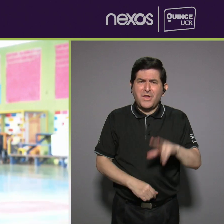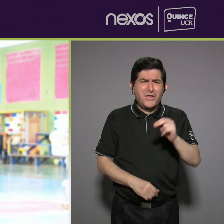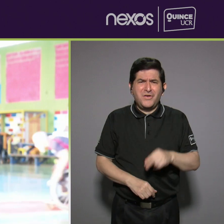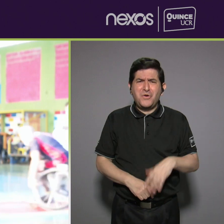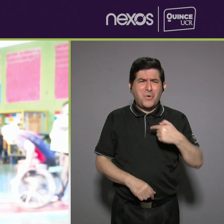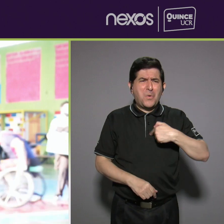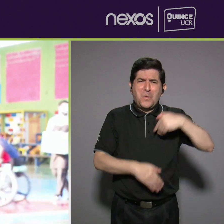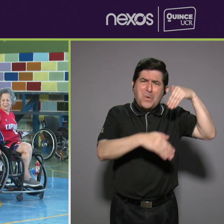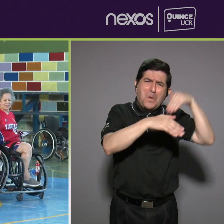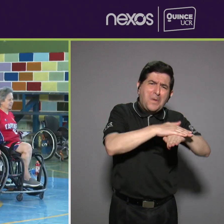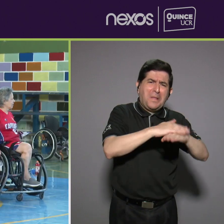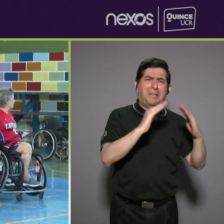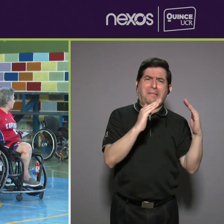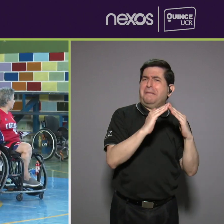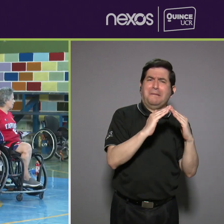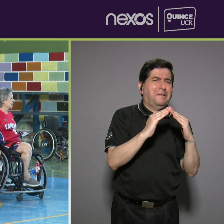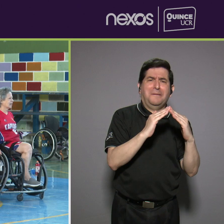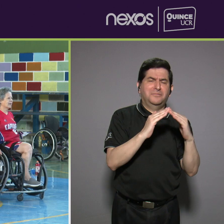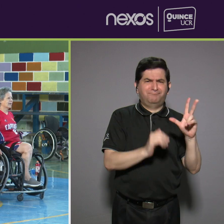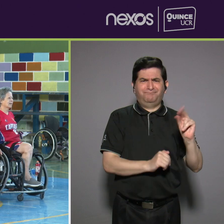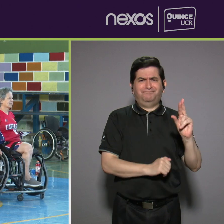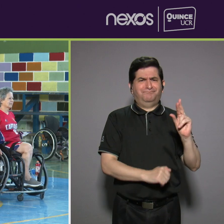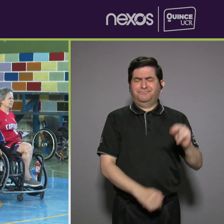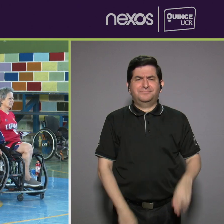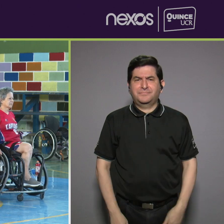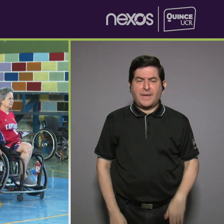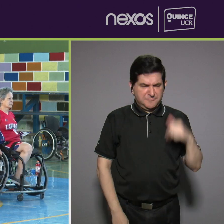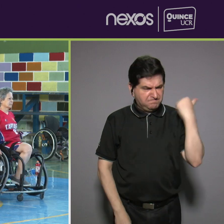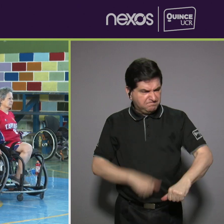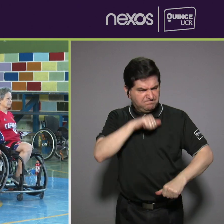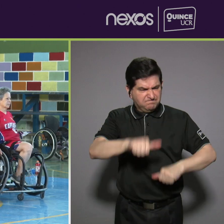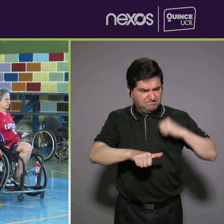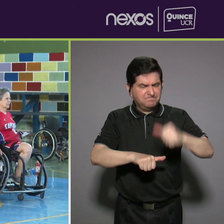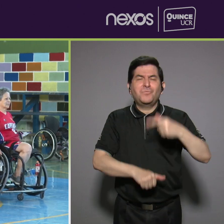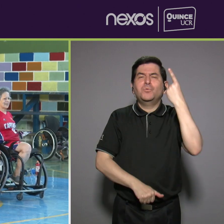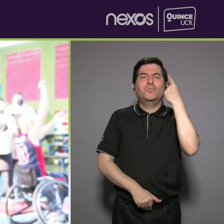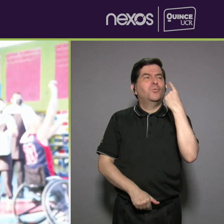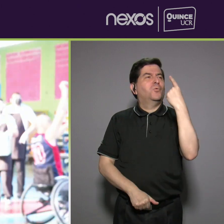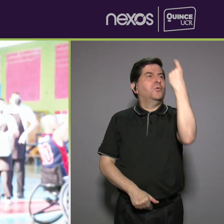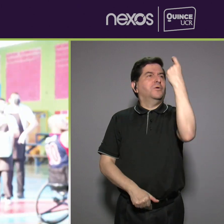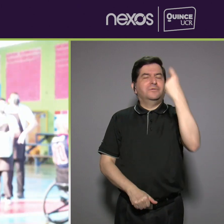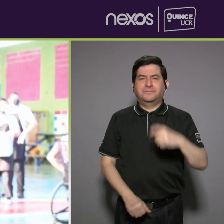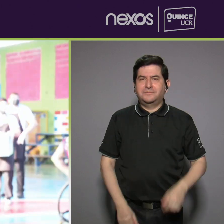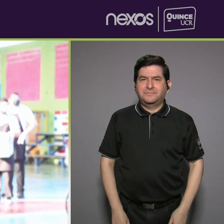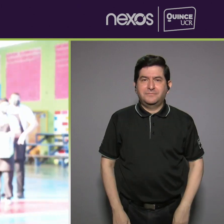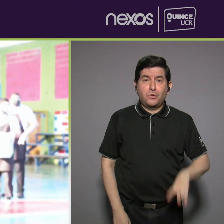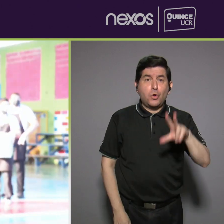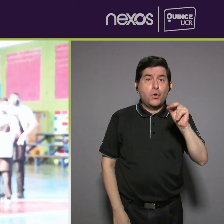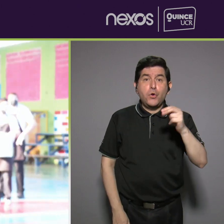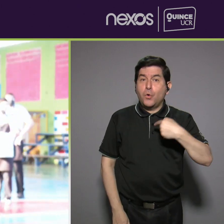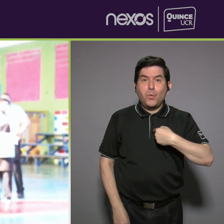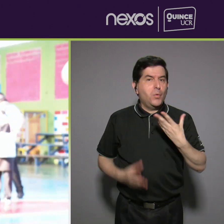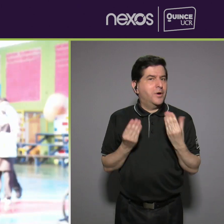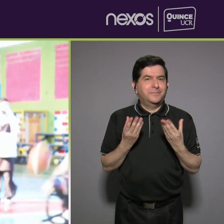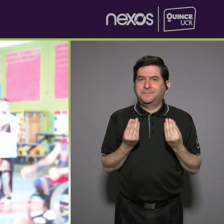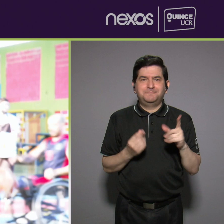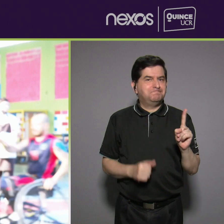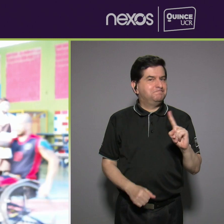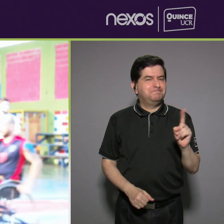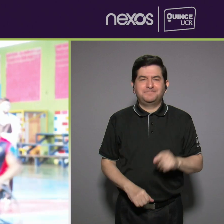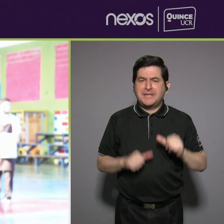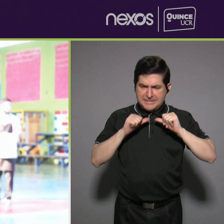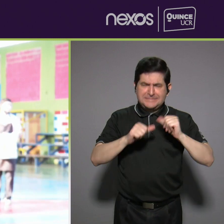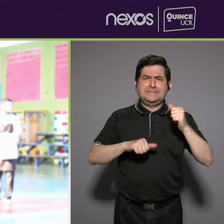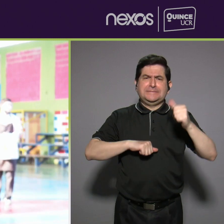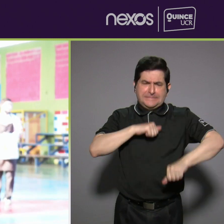encerrado en la casa. Hay que luchar por los sueños, no hay que tener miedo. Y hay que